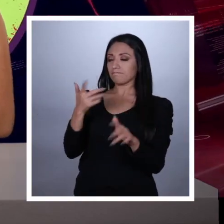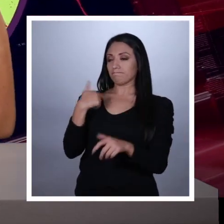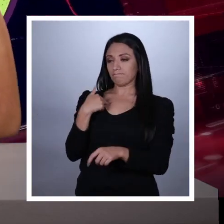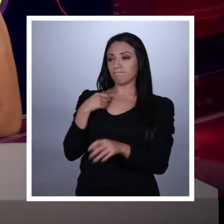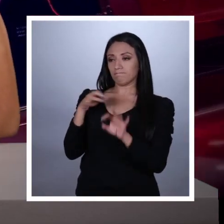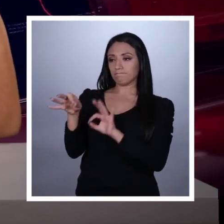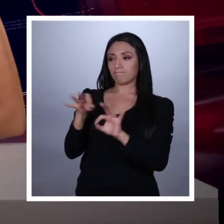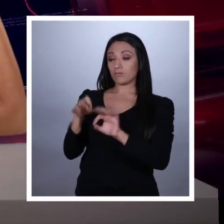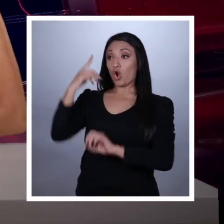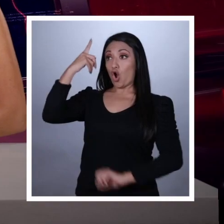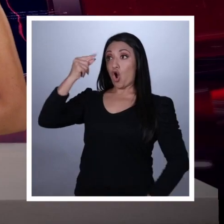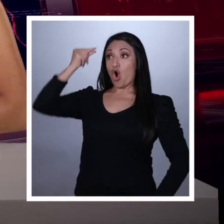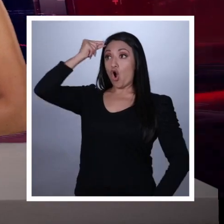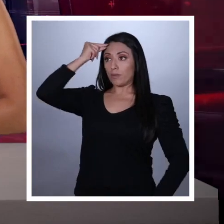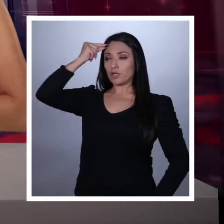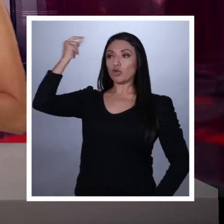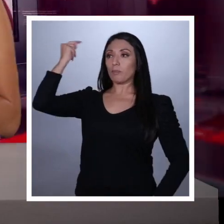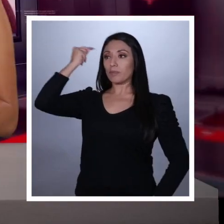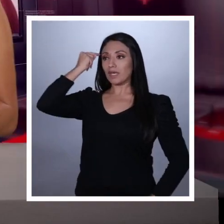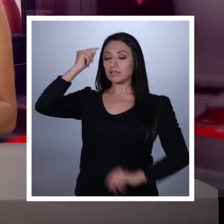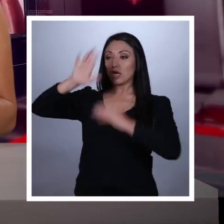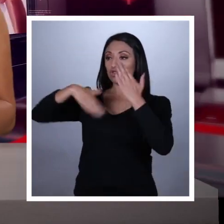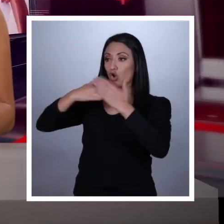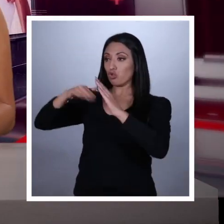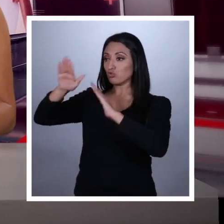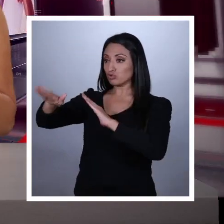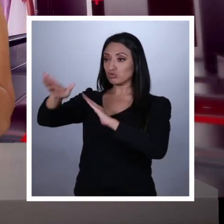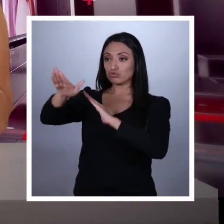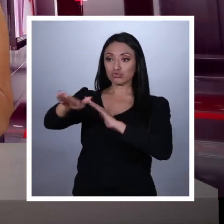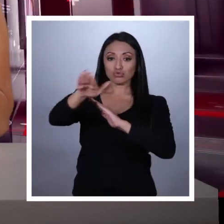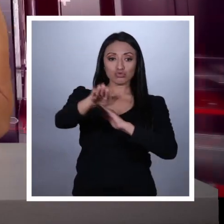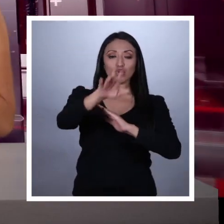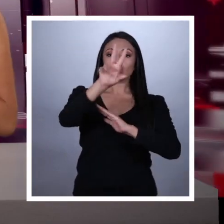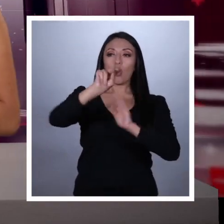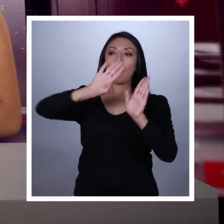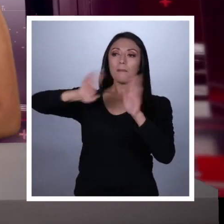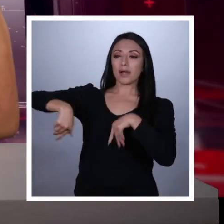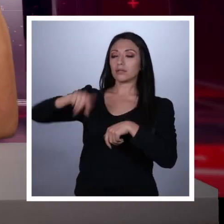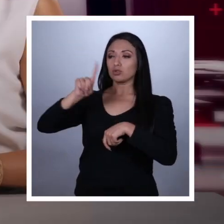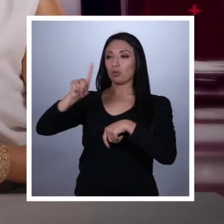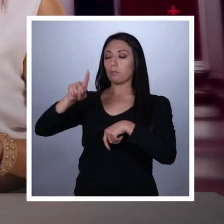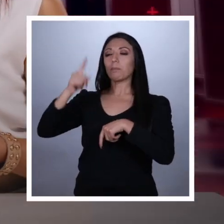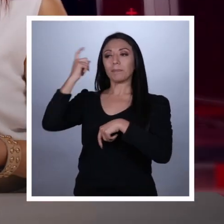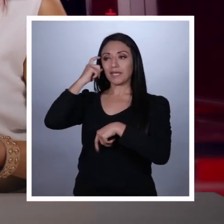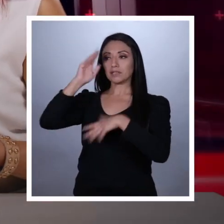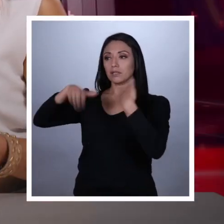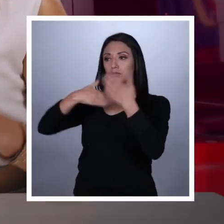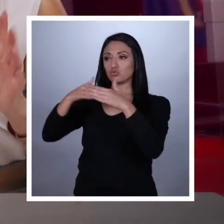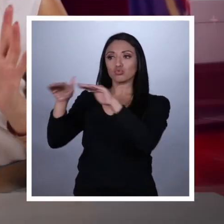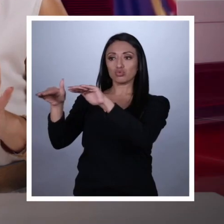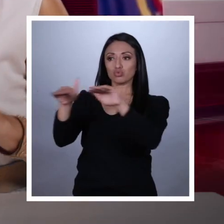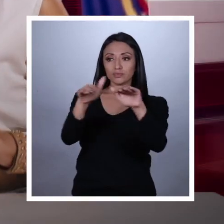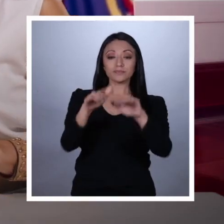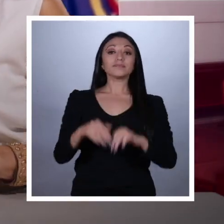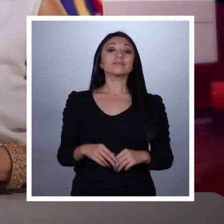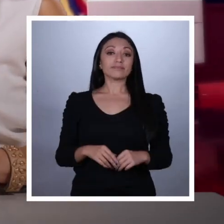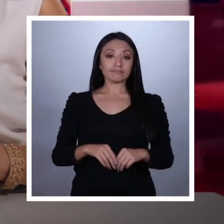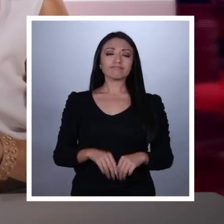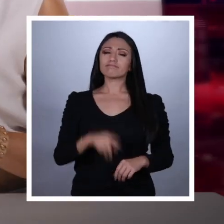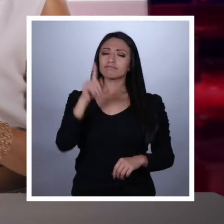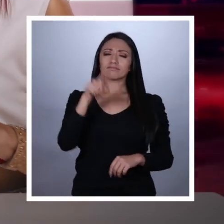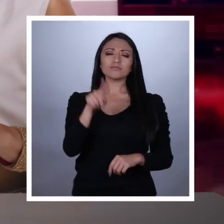bueno, yo intento que los gobiernos piensen en todos los ciudadanos sin ningún tipo de excepción. Para eso, tiene que